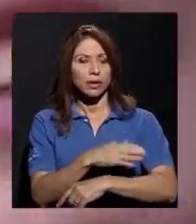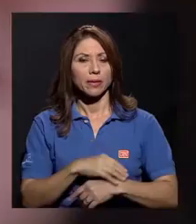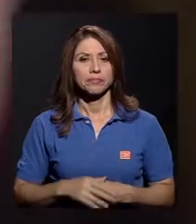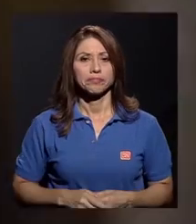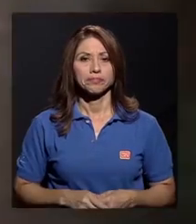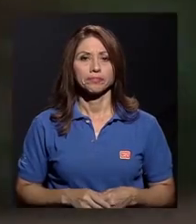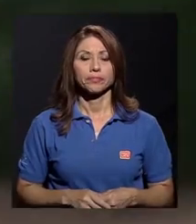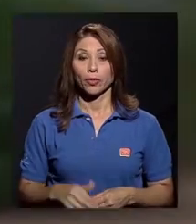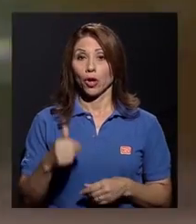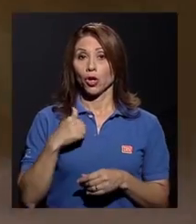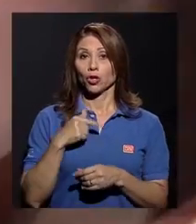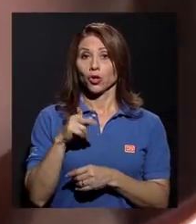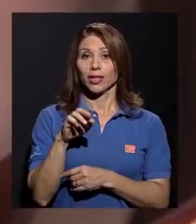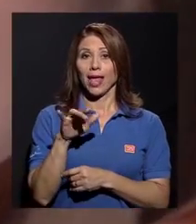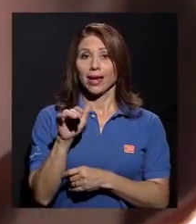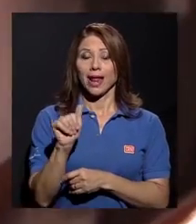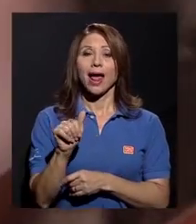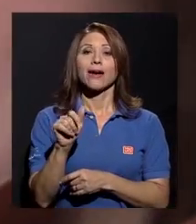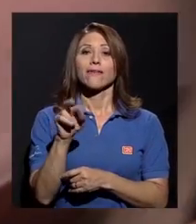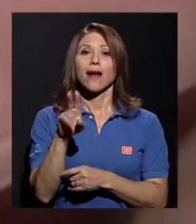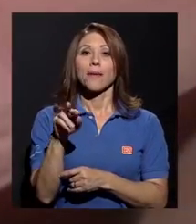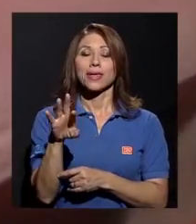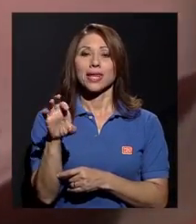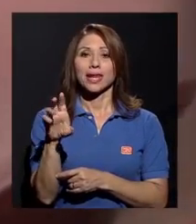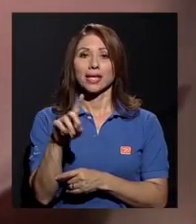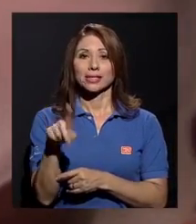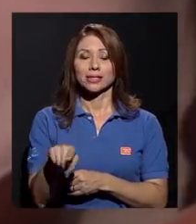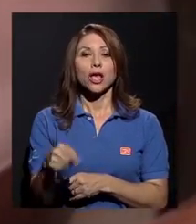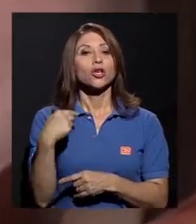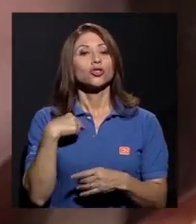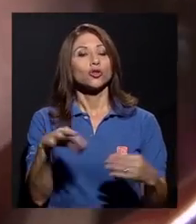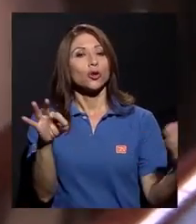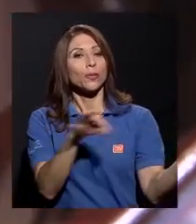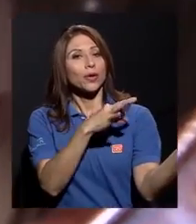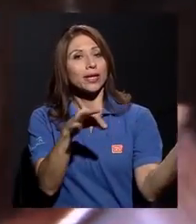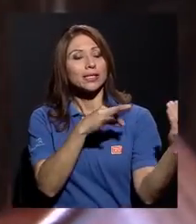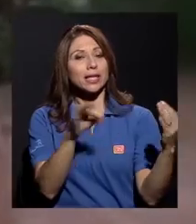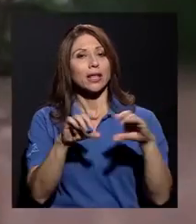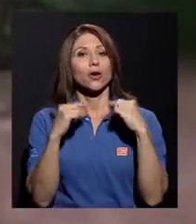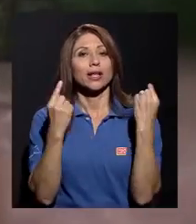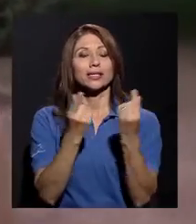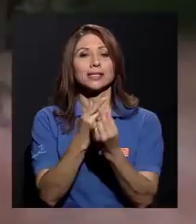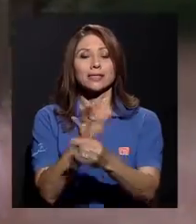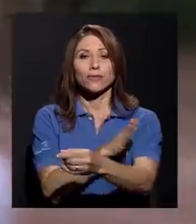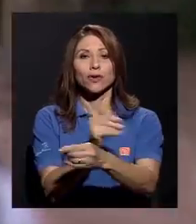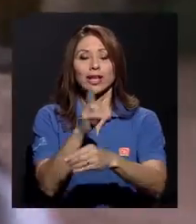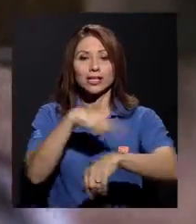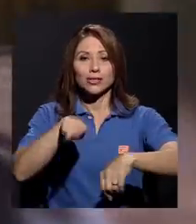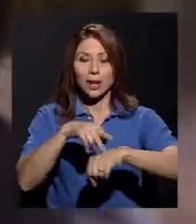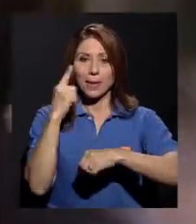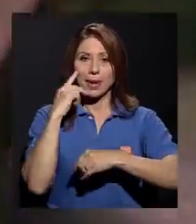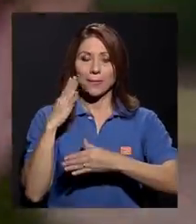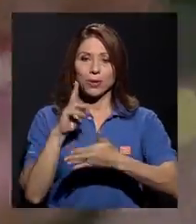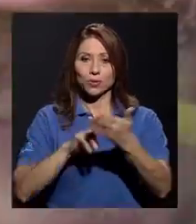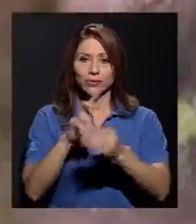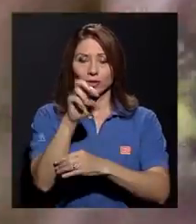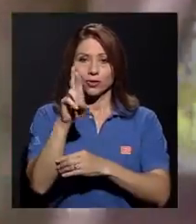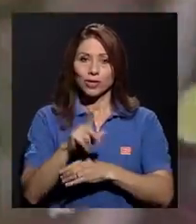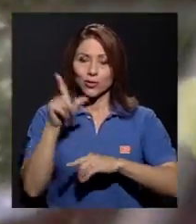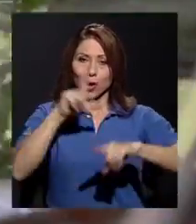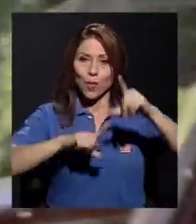Soy Diana Ramírez, soy violinista de la Orquesta Sinfónica Nacional y para mí la UCR es un laboratorio vivo de aprendizaje.